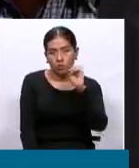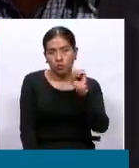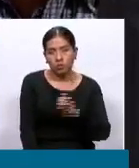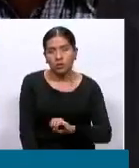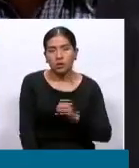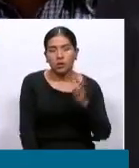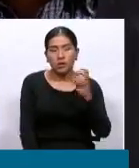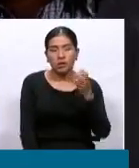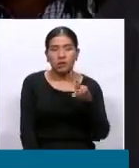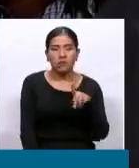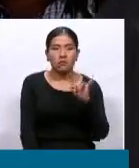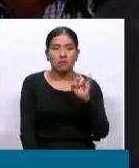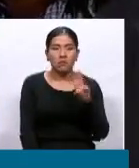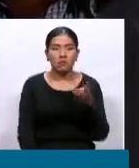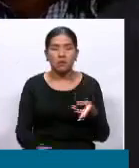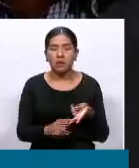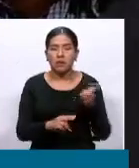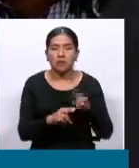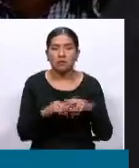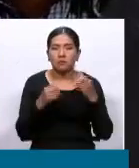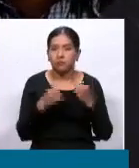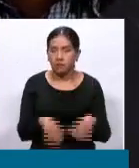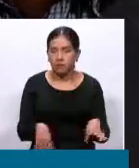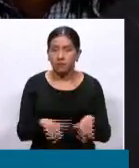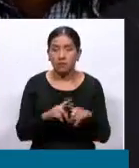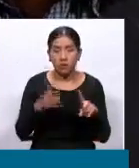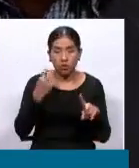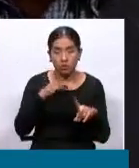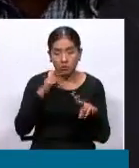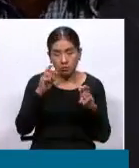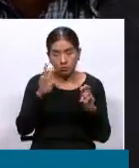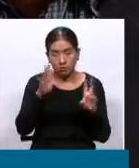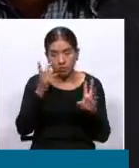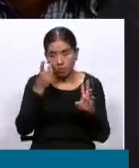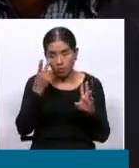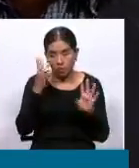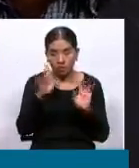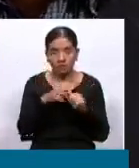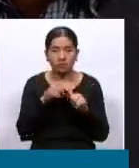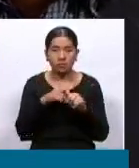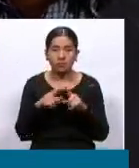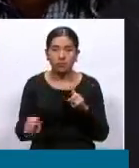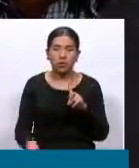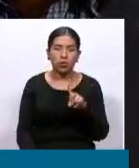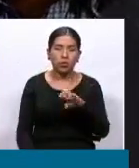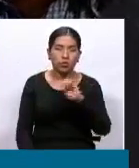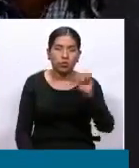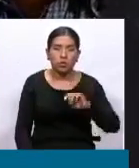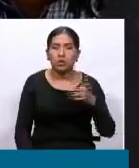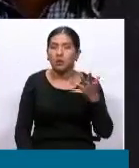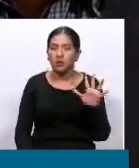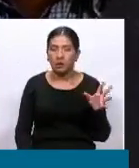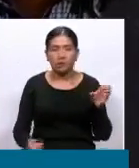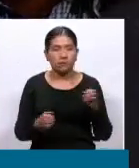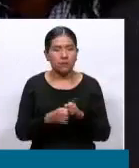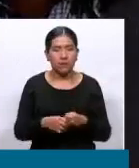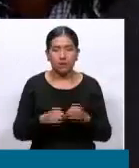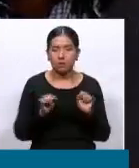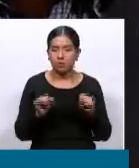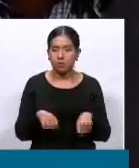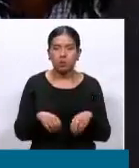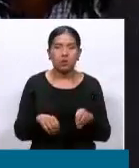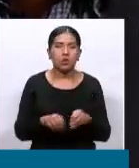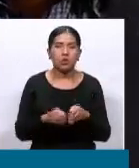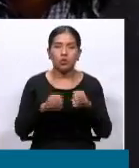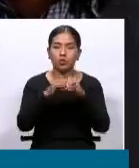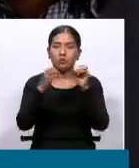Esto todavía, por supuesto, tenemos que corroborarlo, pero estamos hablando de un efecto ya cuantificable